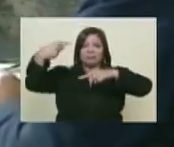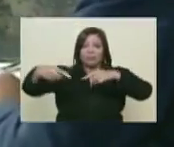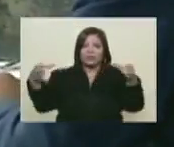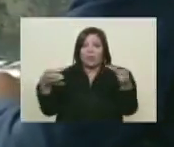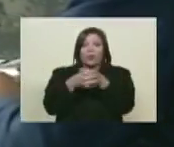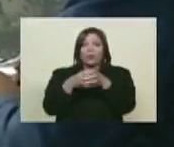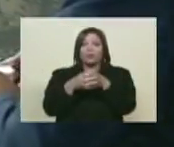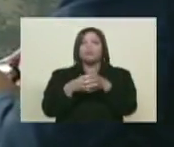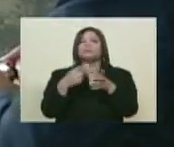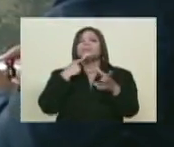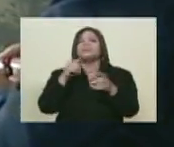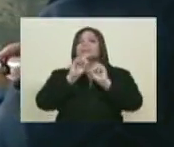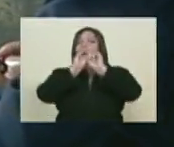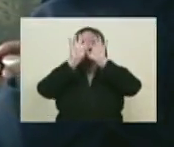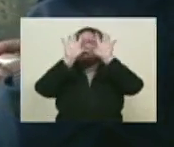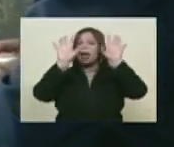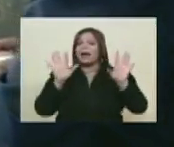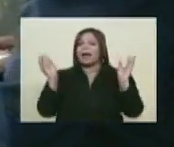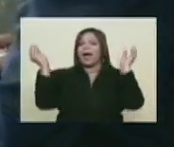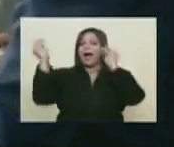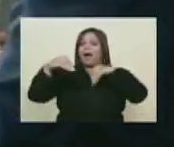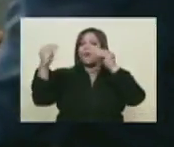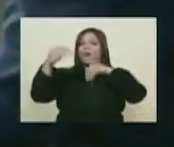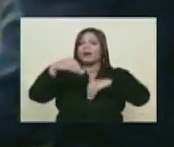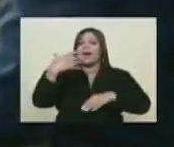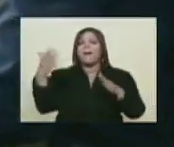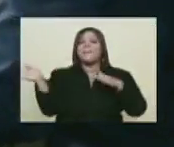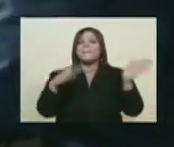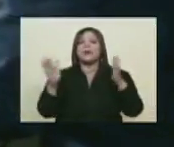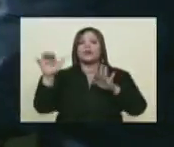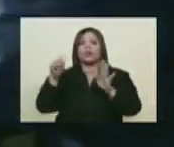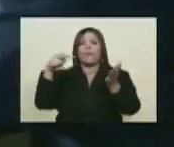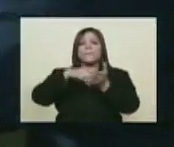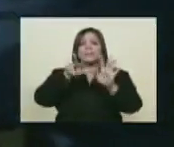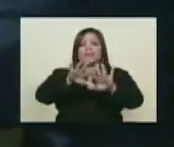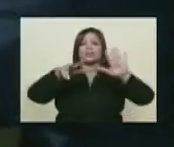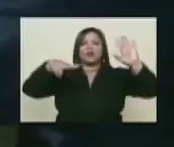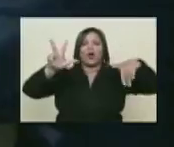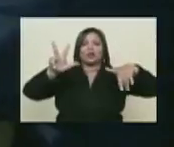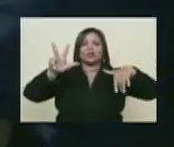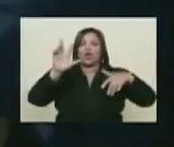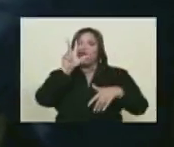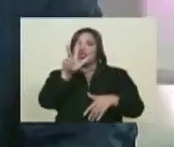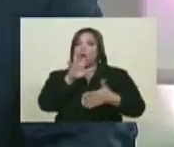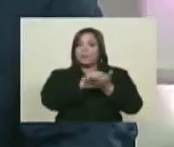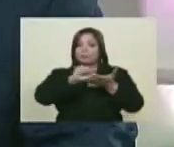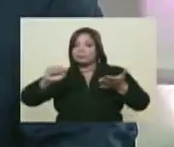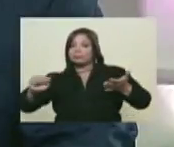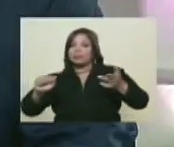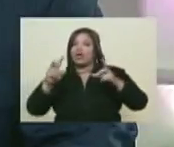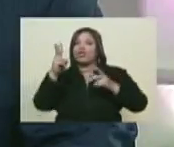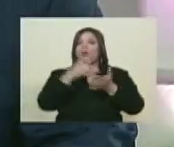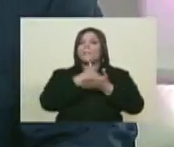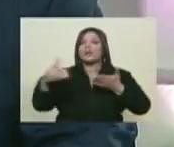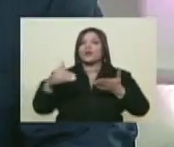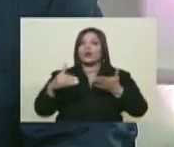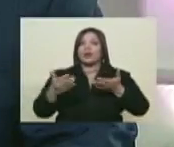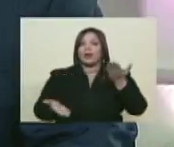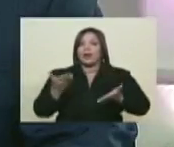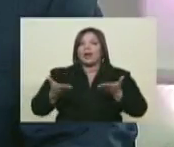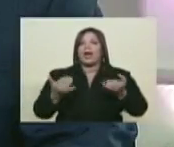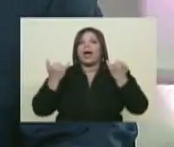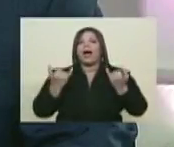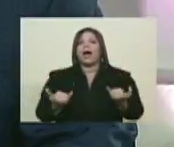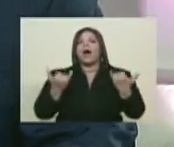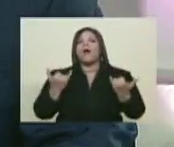plantear claramente que los acuerdos de marzo 2018, de retirar 2 millones del mercado, ahora